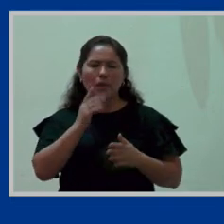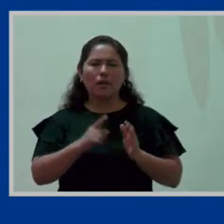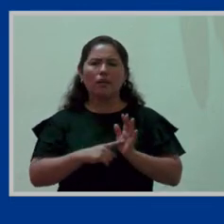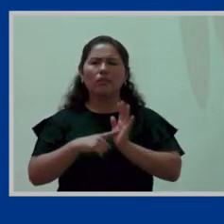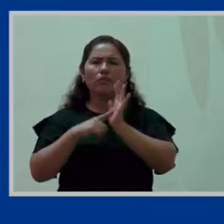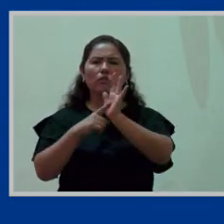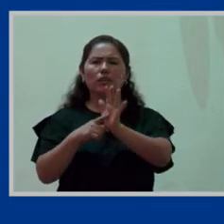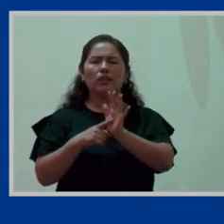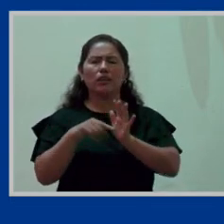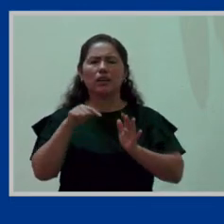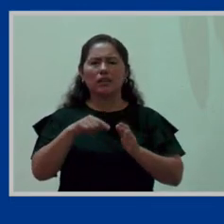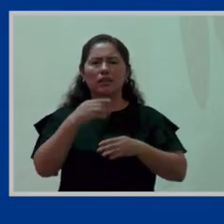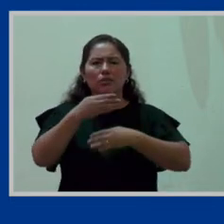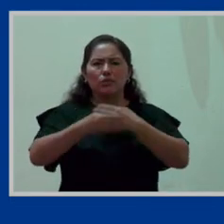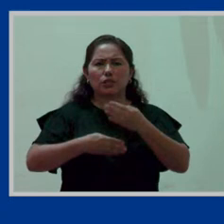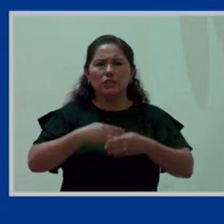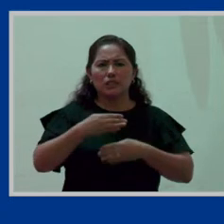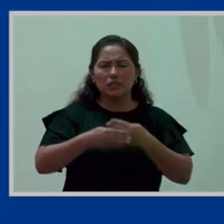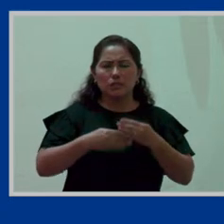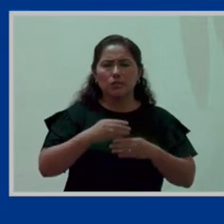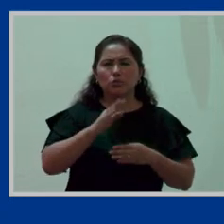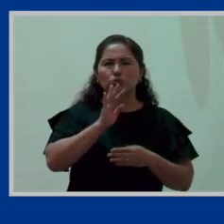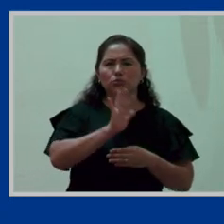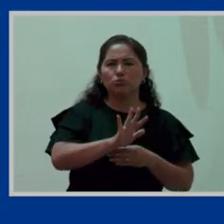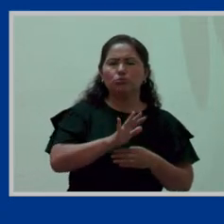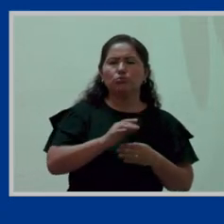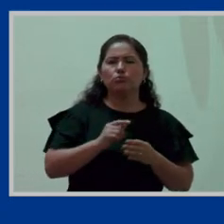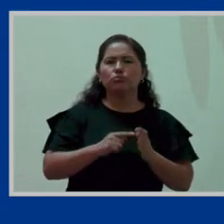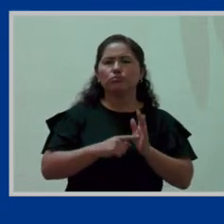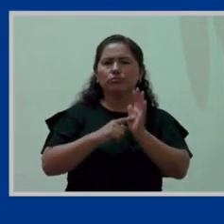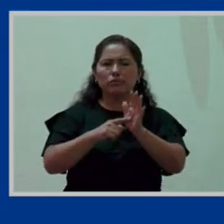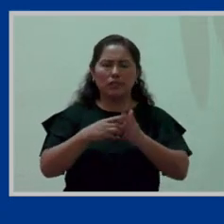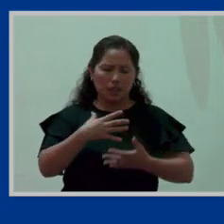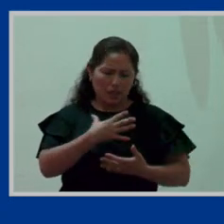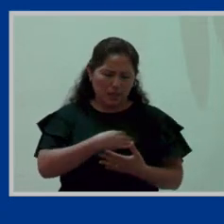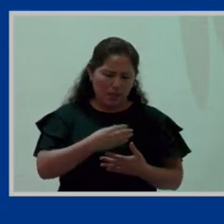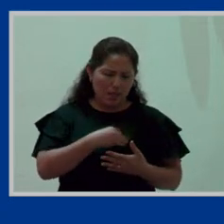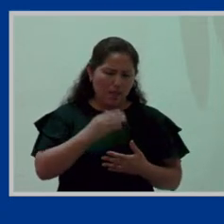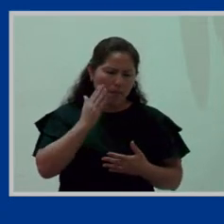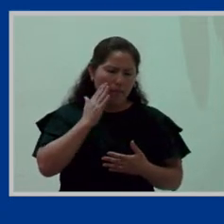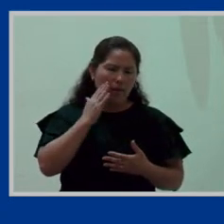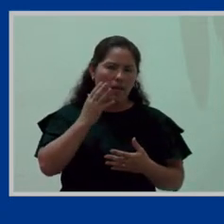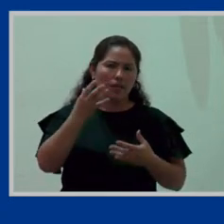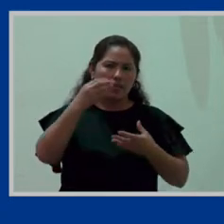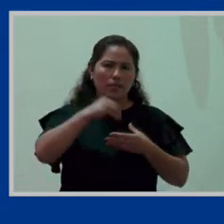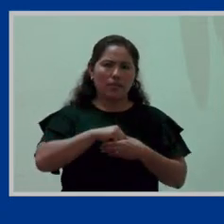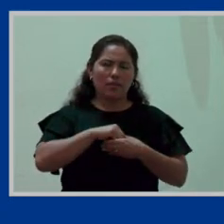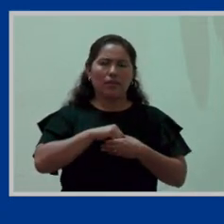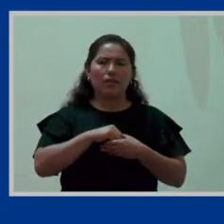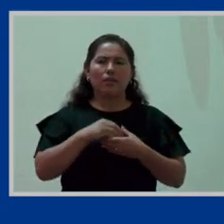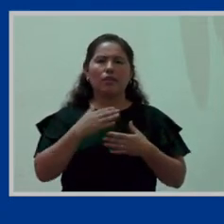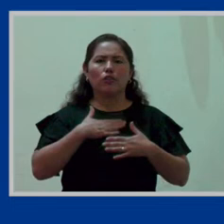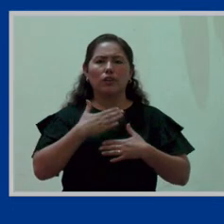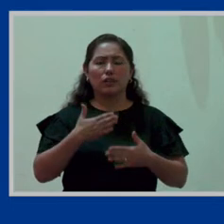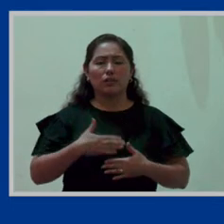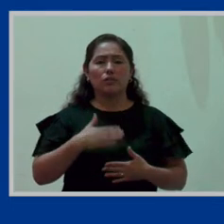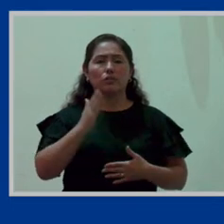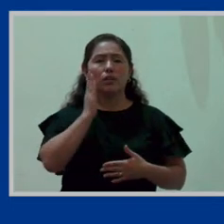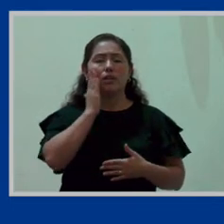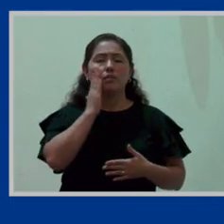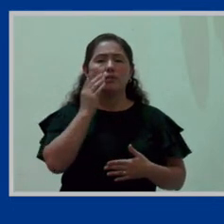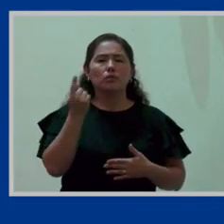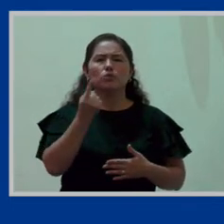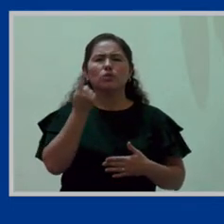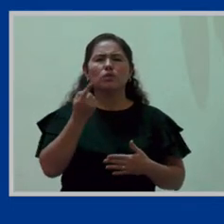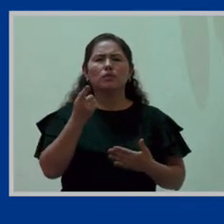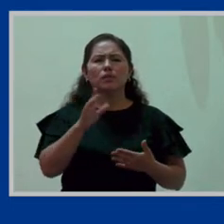este proceso de generar lactancia materna en el organismo de una madre no es solamente